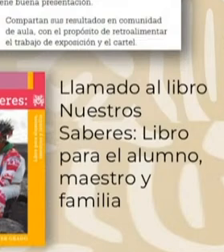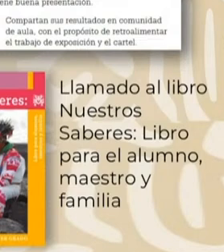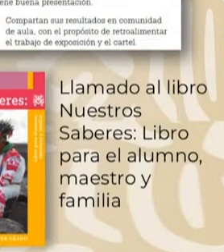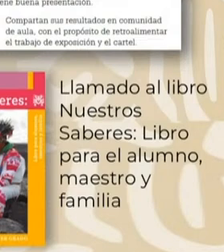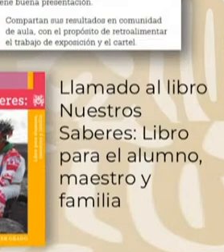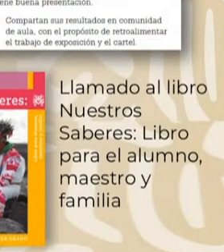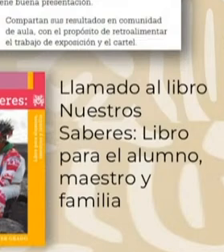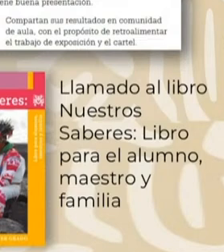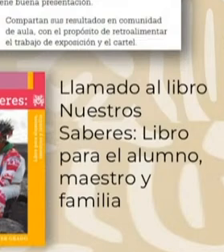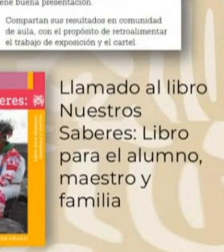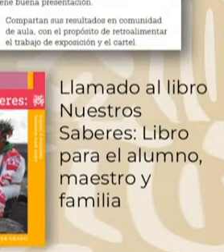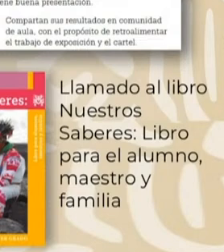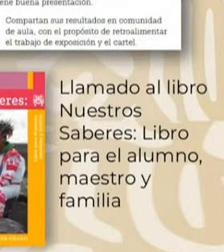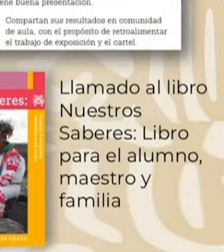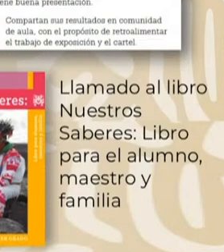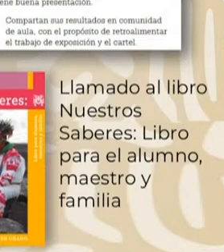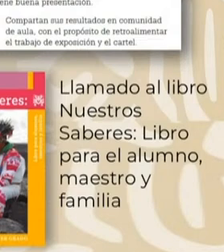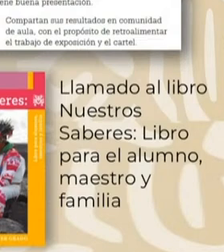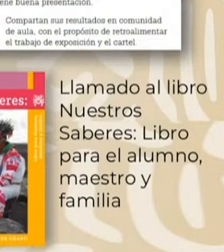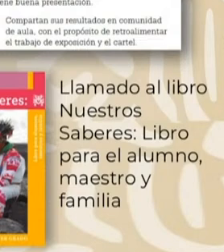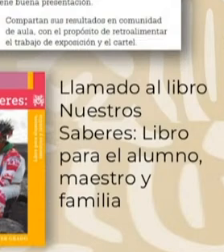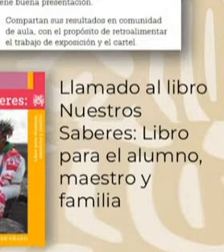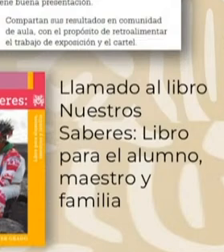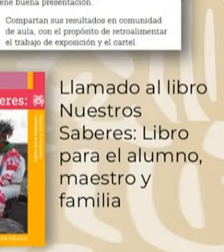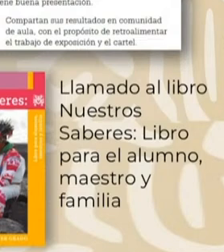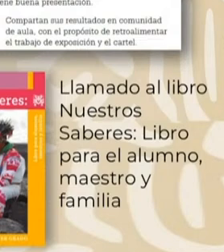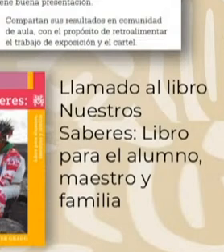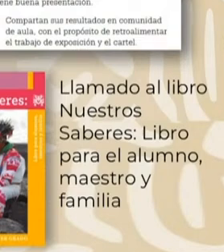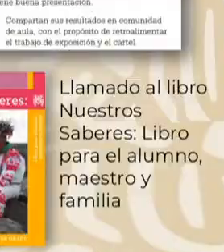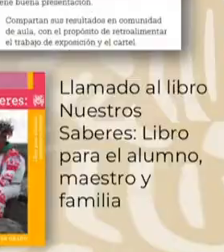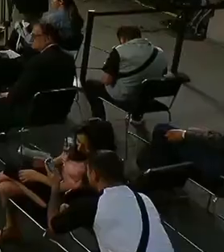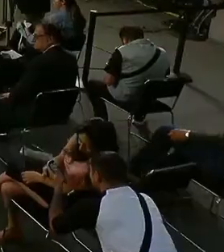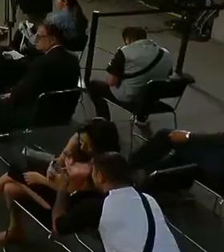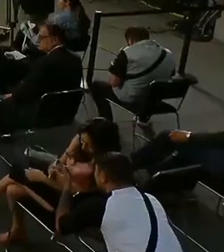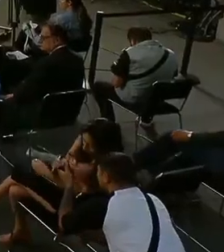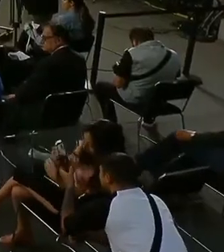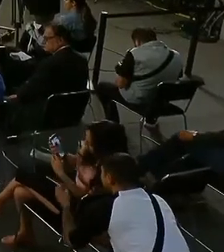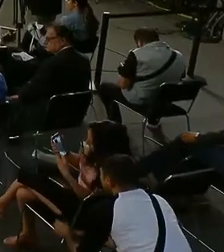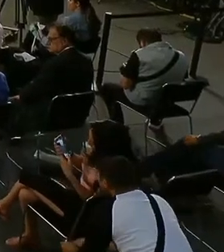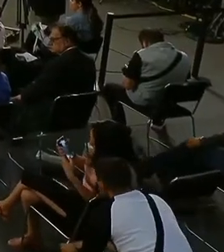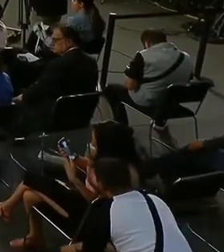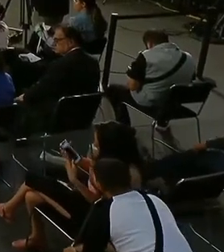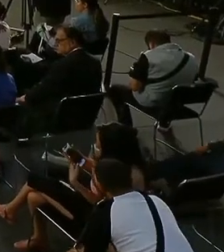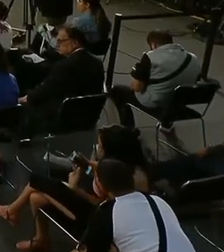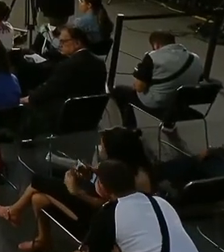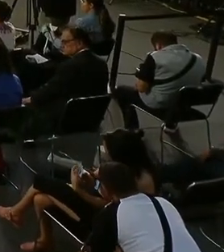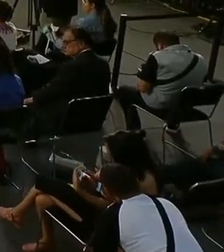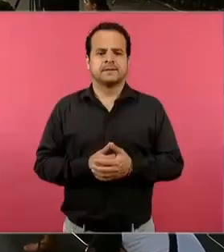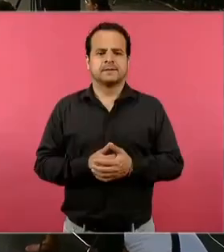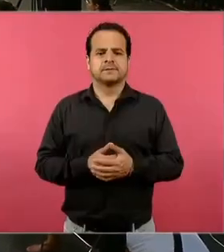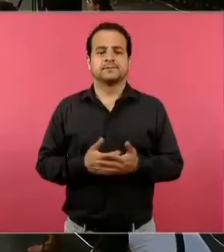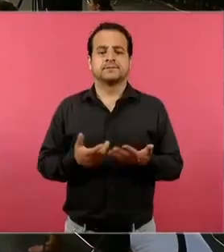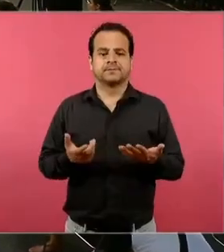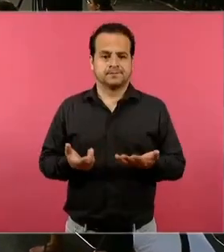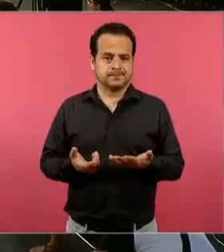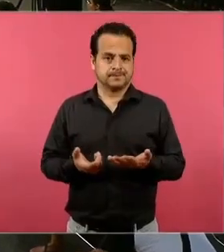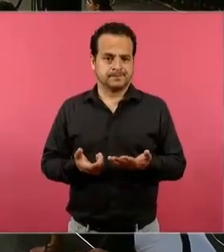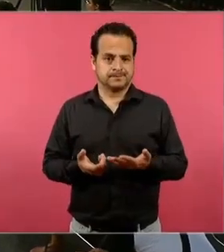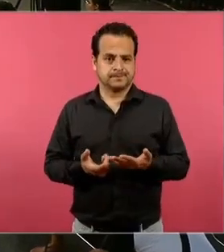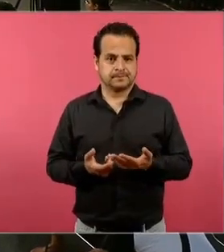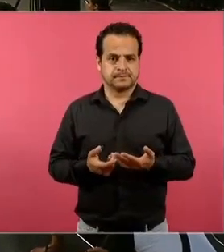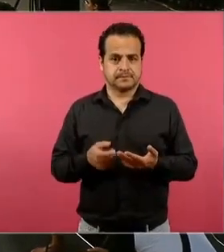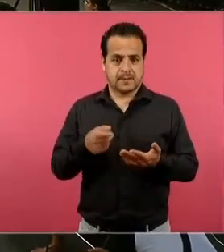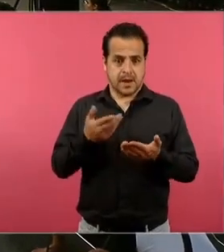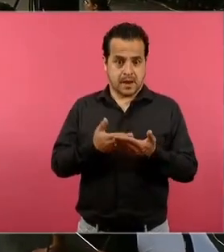lograr esto, qué leíste, cómo lo leíste, cómo recuperas esta información. Y en esta parte, hoy por hoy,